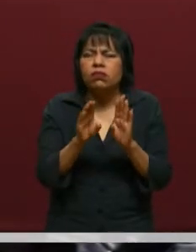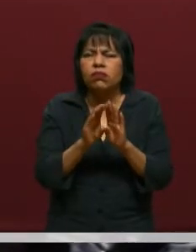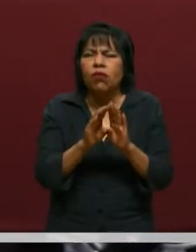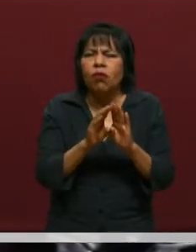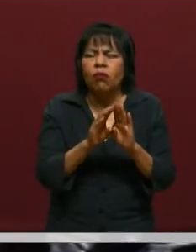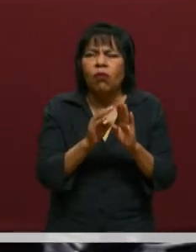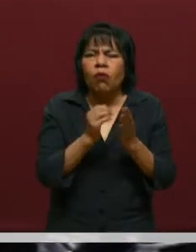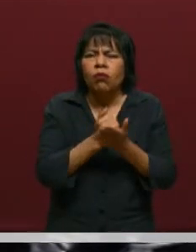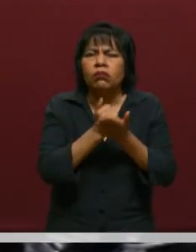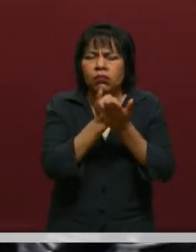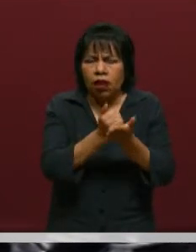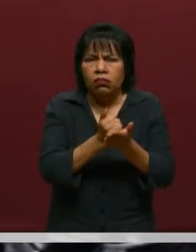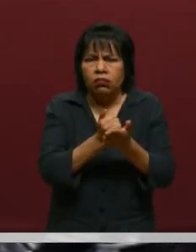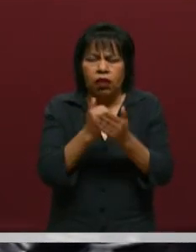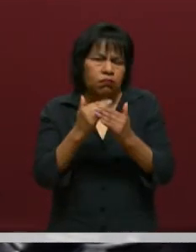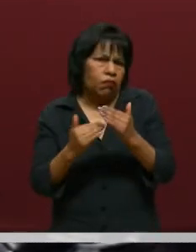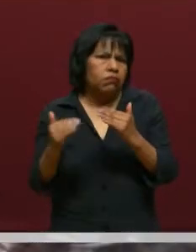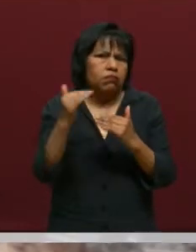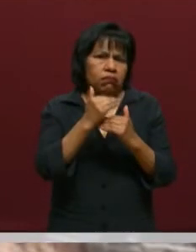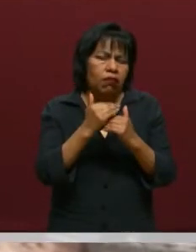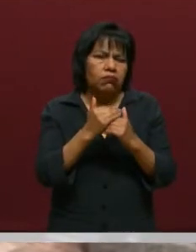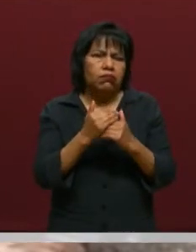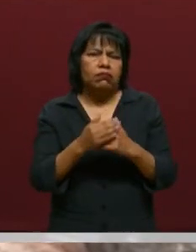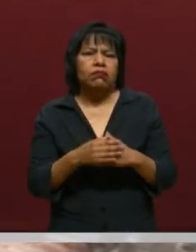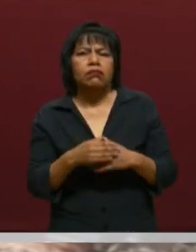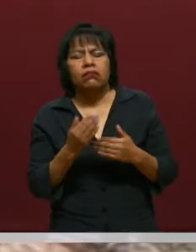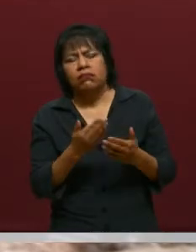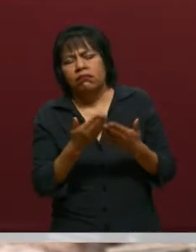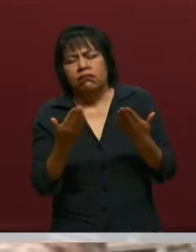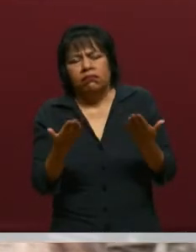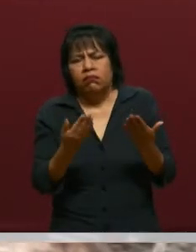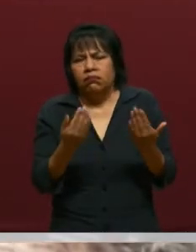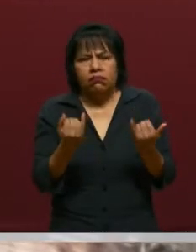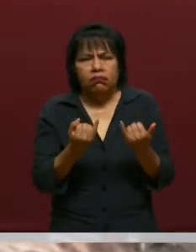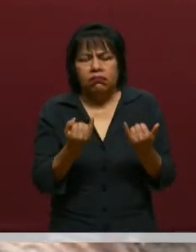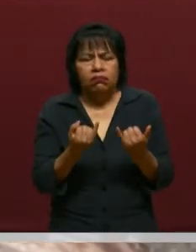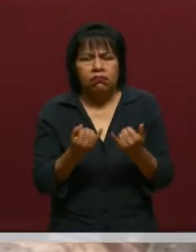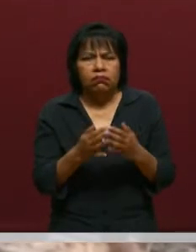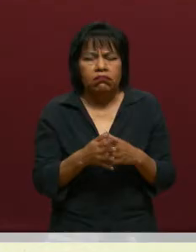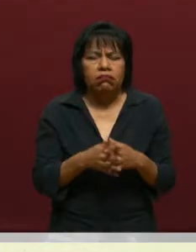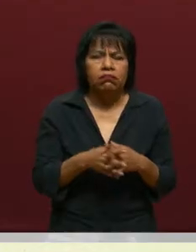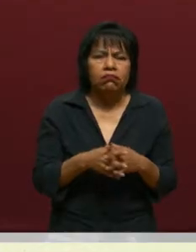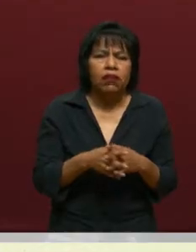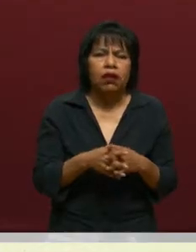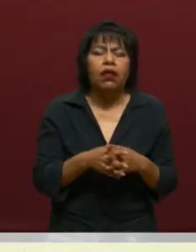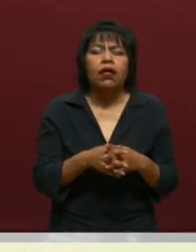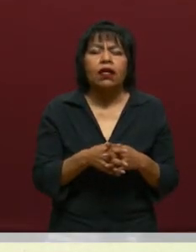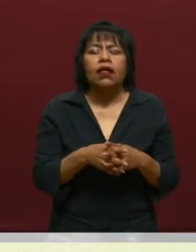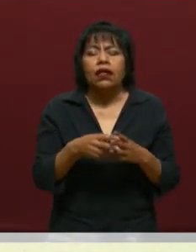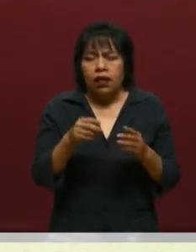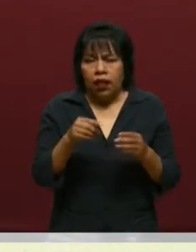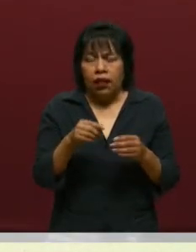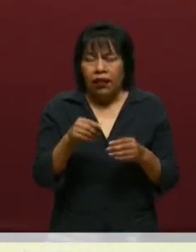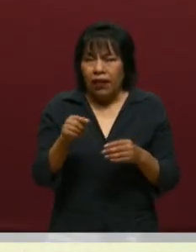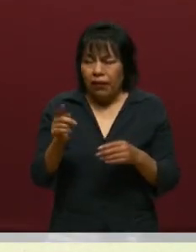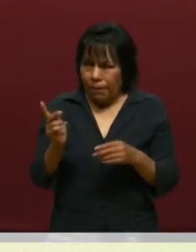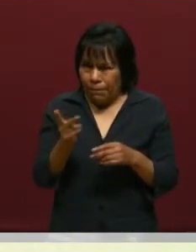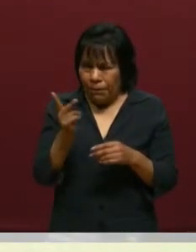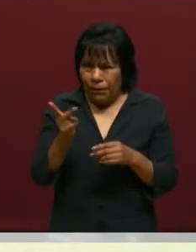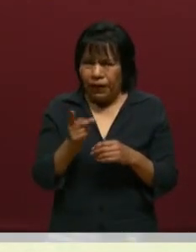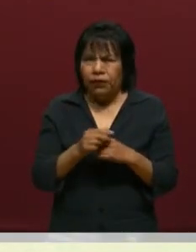necesarias, para salir avante ante esta contingencia. Claro, sobre todo, sobre todo, doctor, también, porque